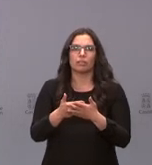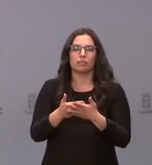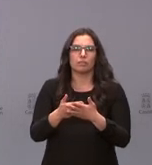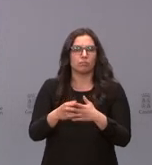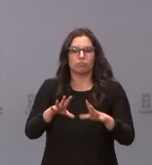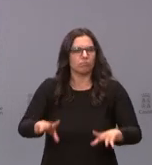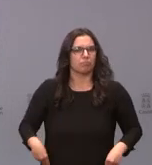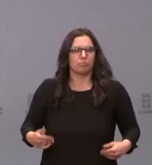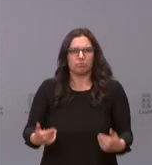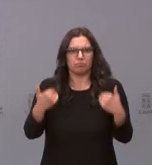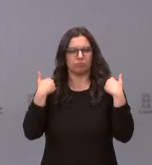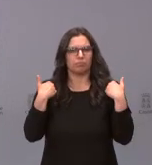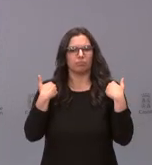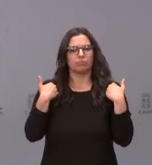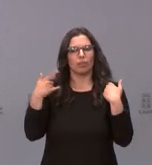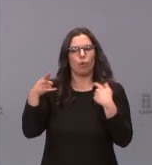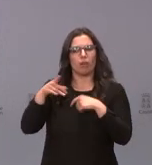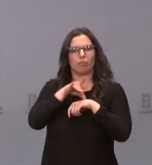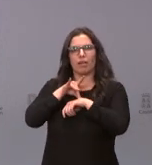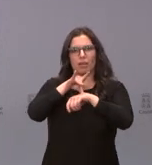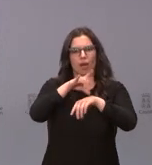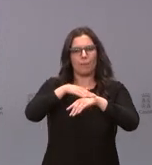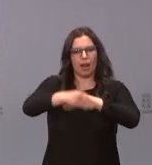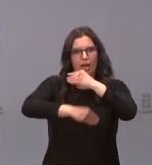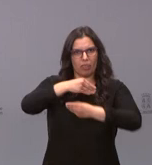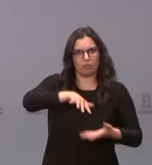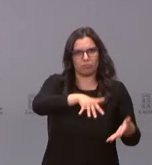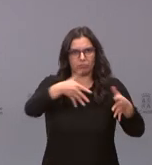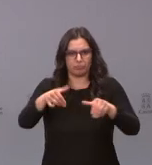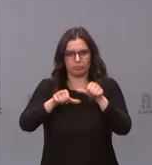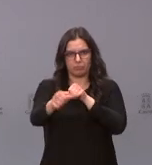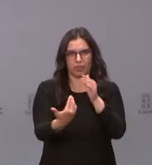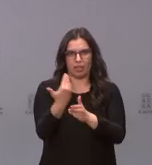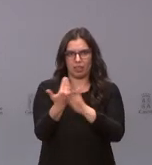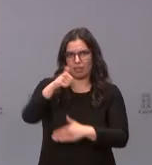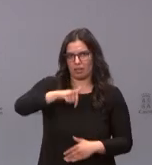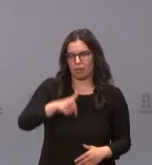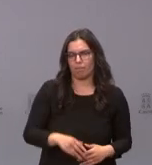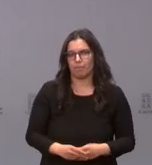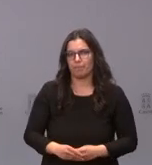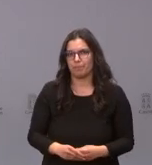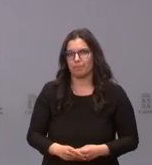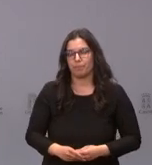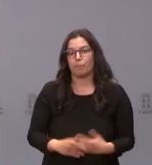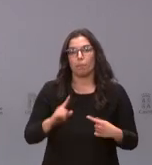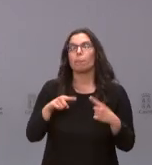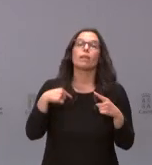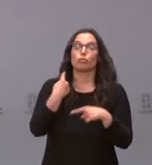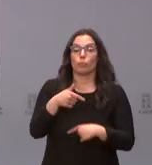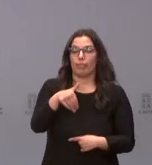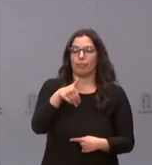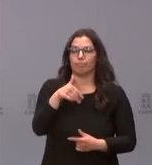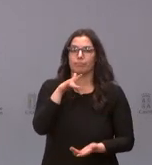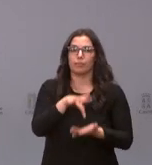como propio y asumirlo como guía de actuación para los próximos días. Esto va a traer consecuencias inmediatas